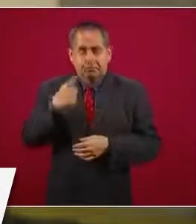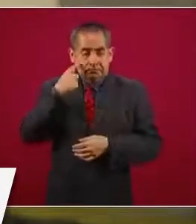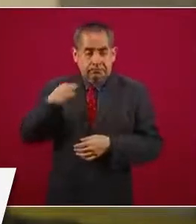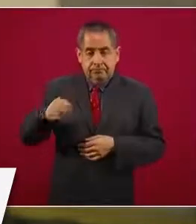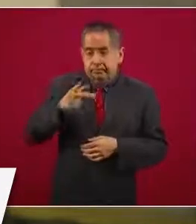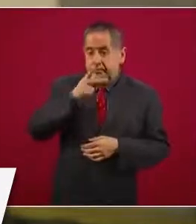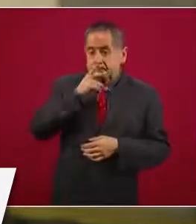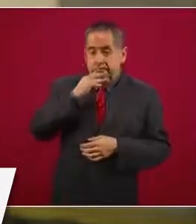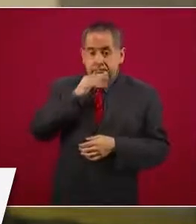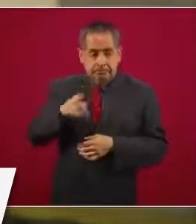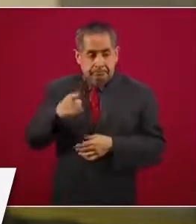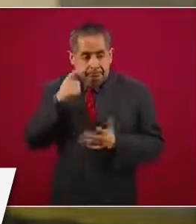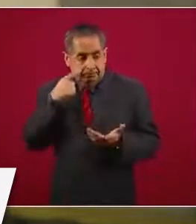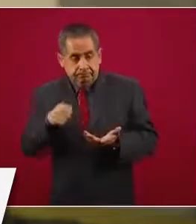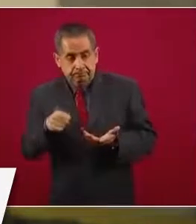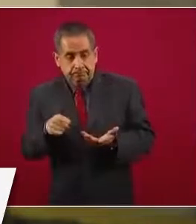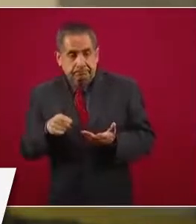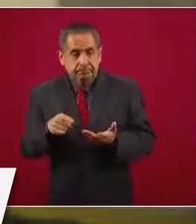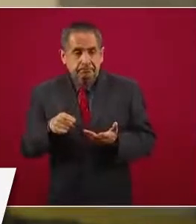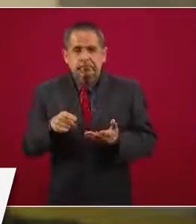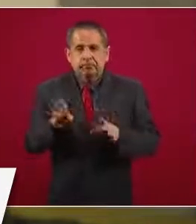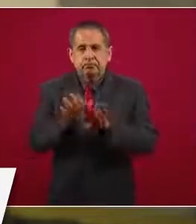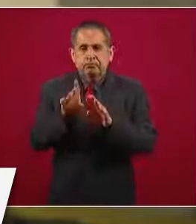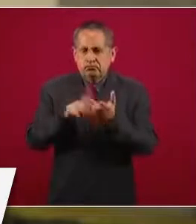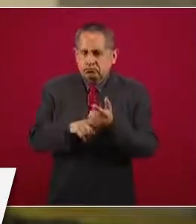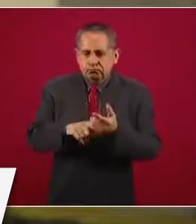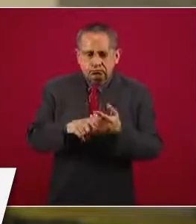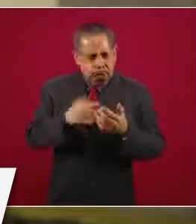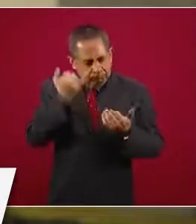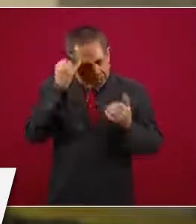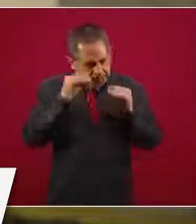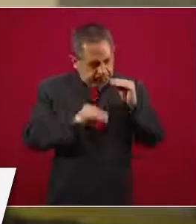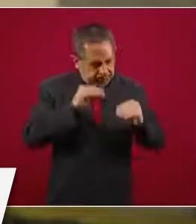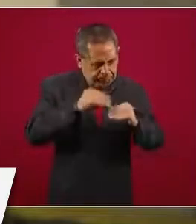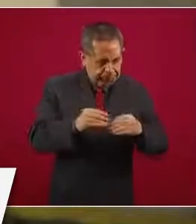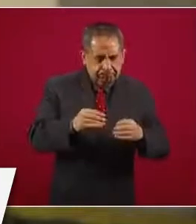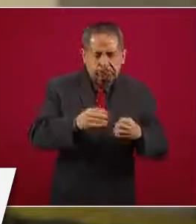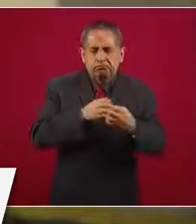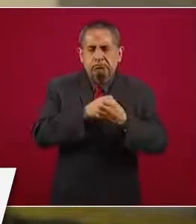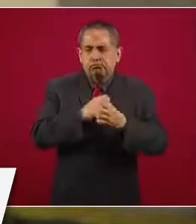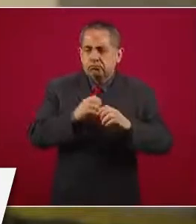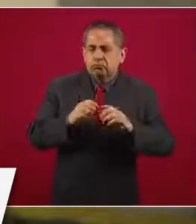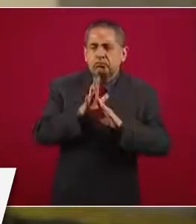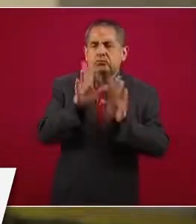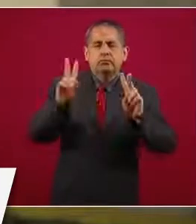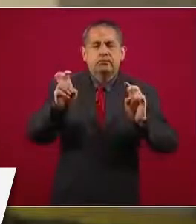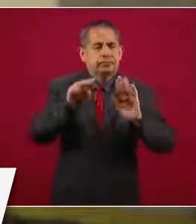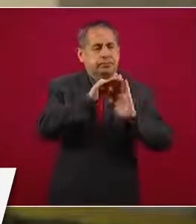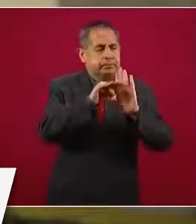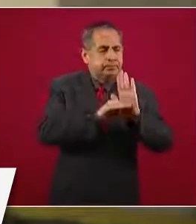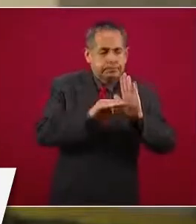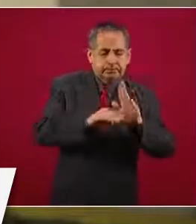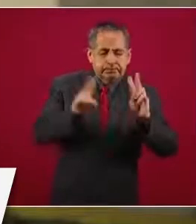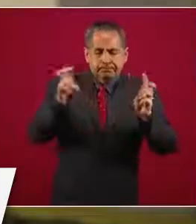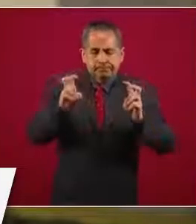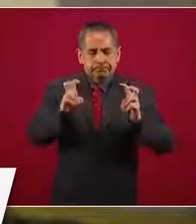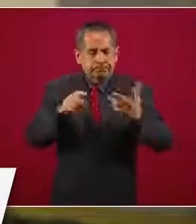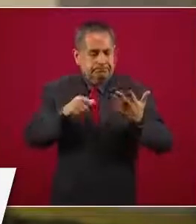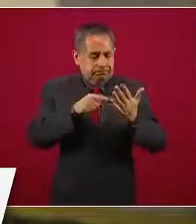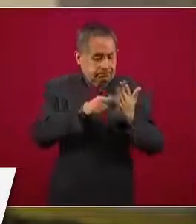familia, dice el comunicado, de aceptar contenidos educativos para niñas, niños, adolescentes de contenido sexual,